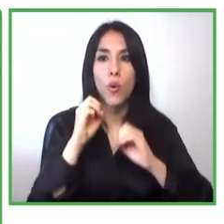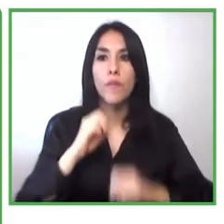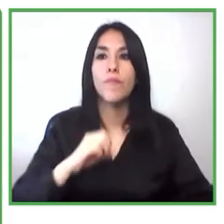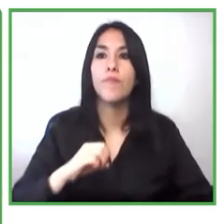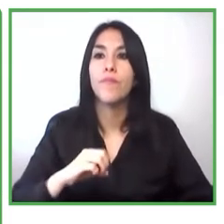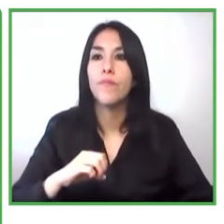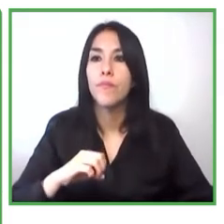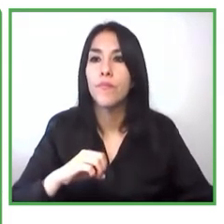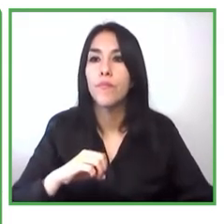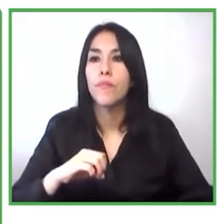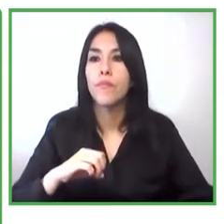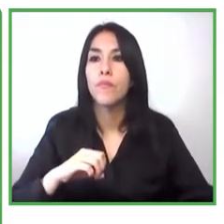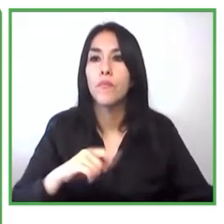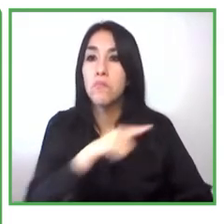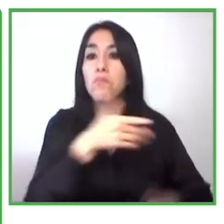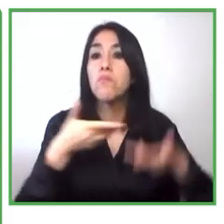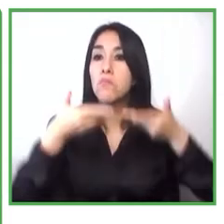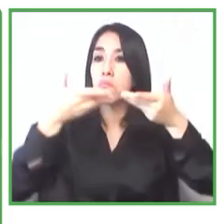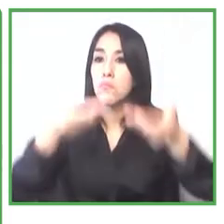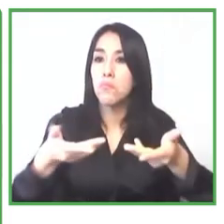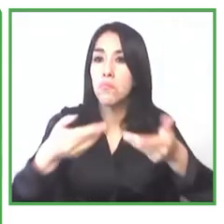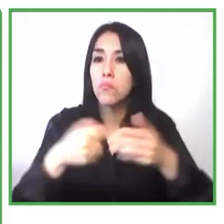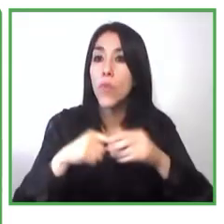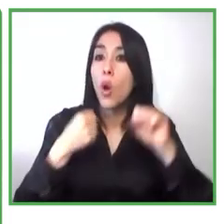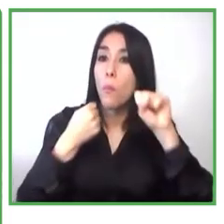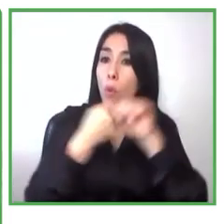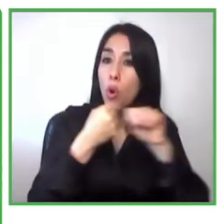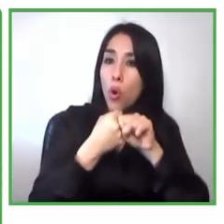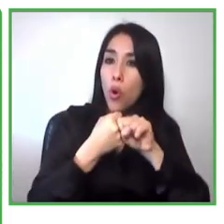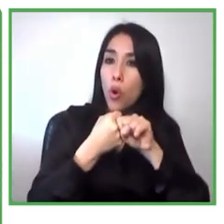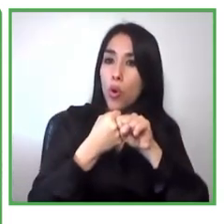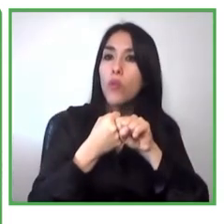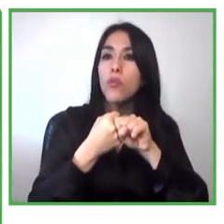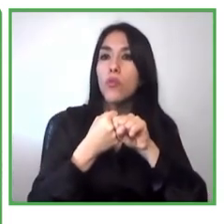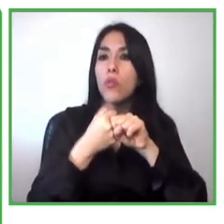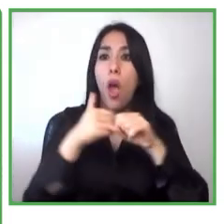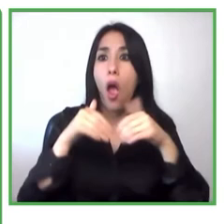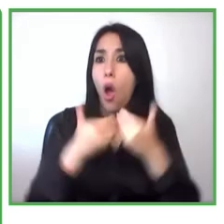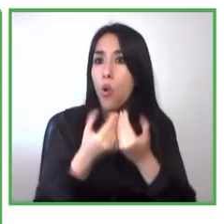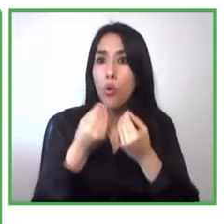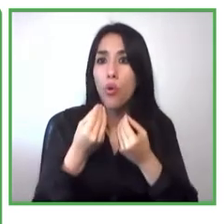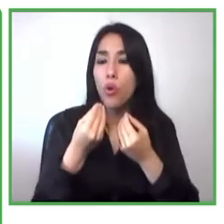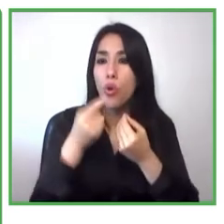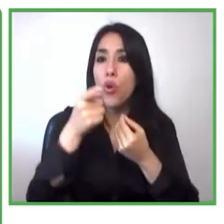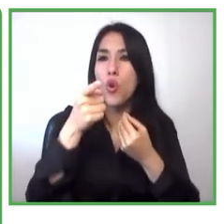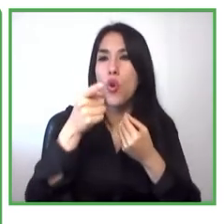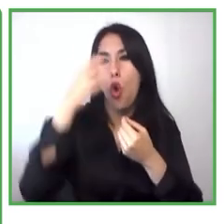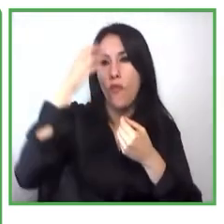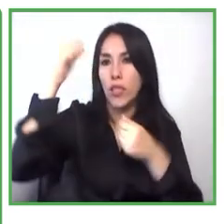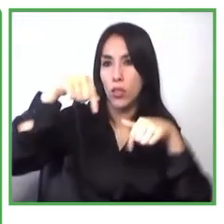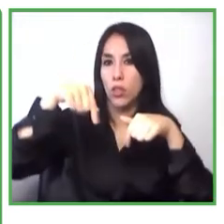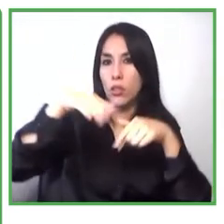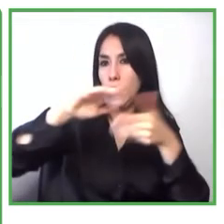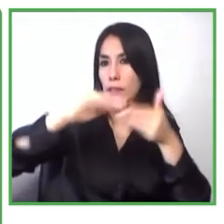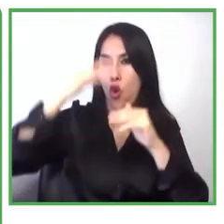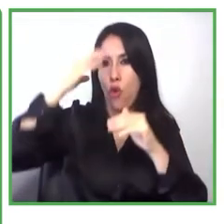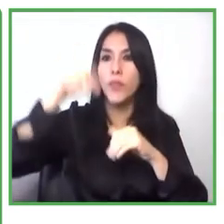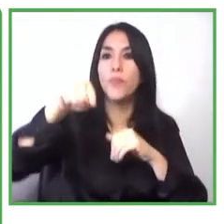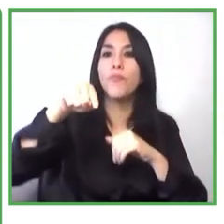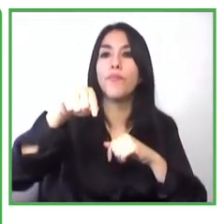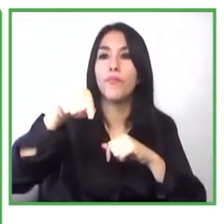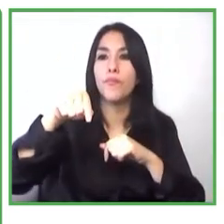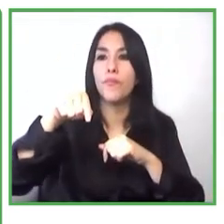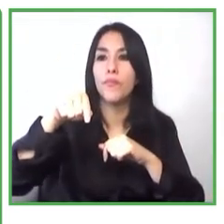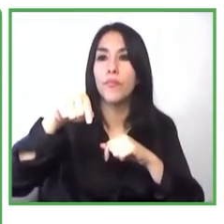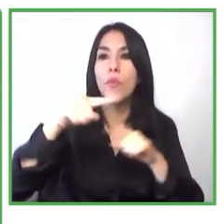y las oficinas de emprendimiento de los municipios tampoco cuentan con herramientas para apoyar a personas en situación de discapacidad entonces muchas veces